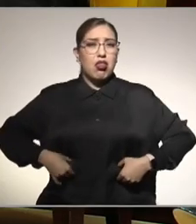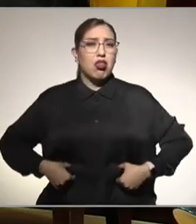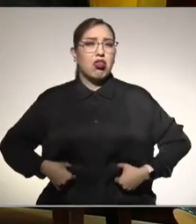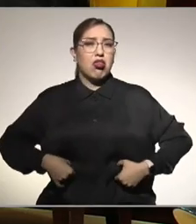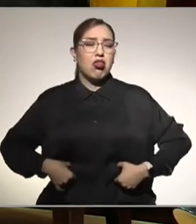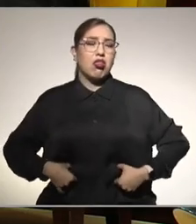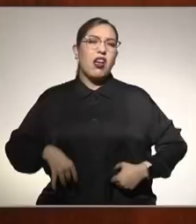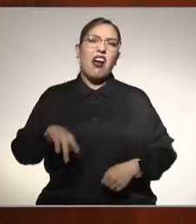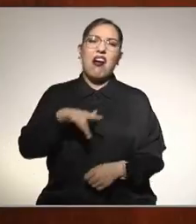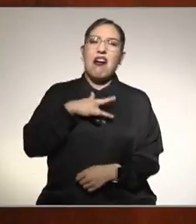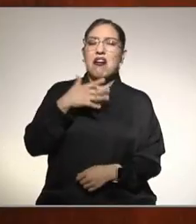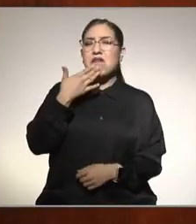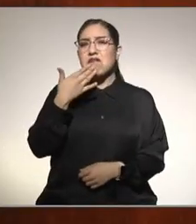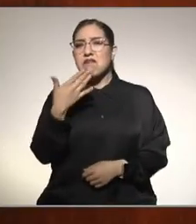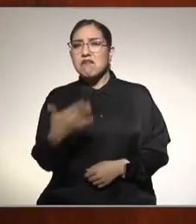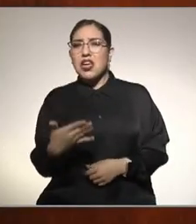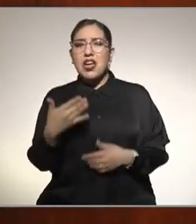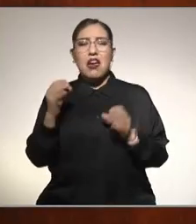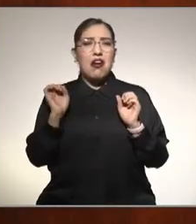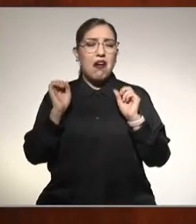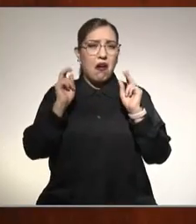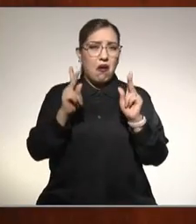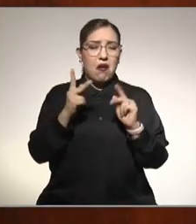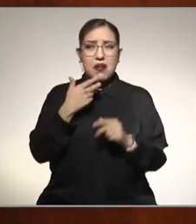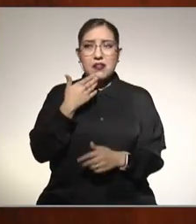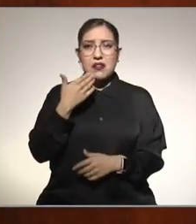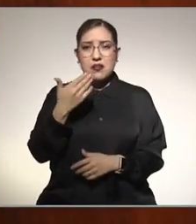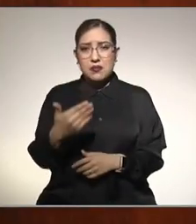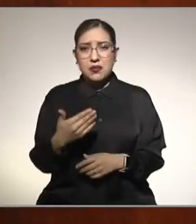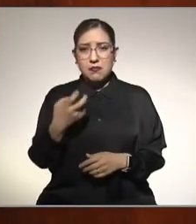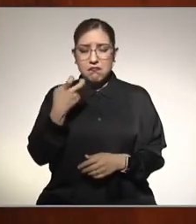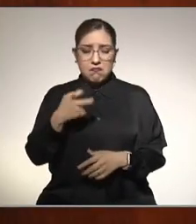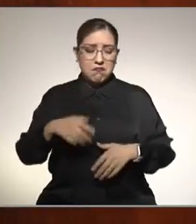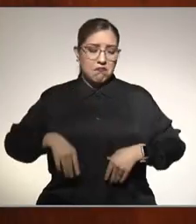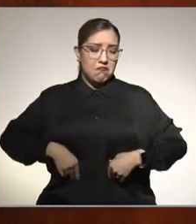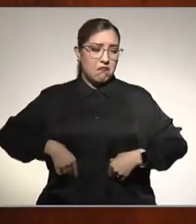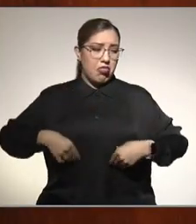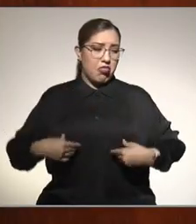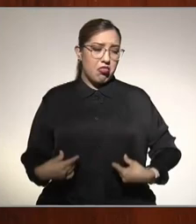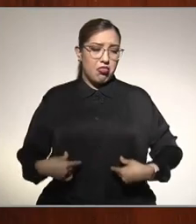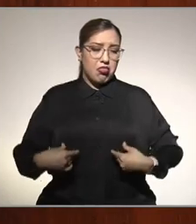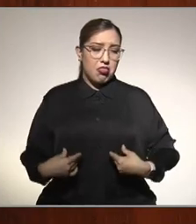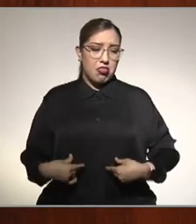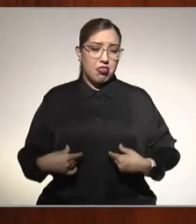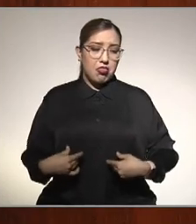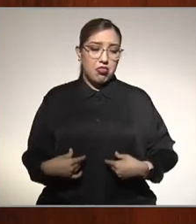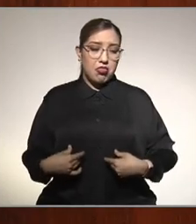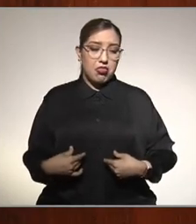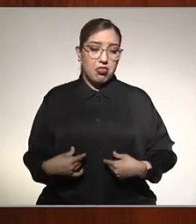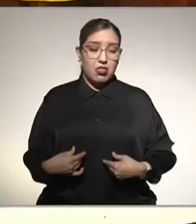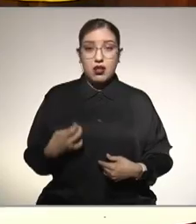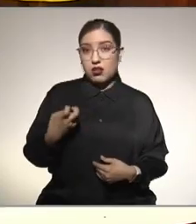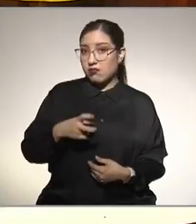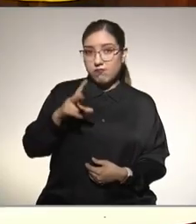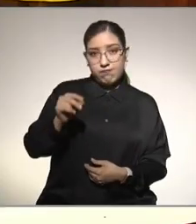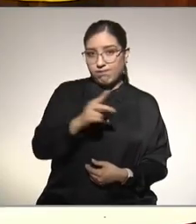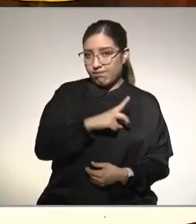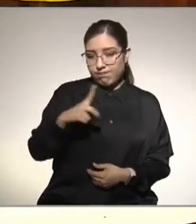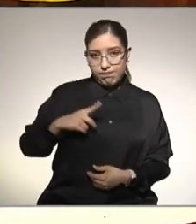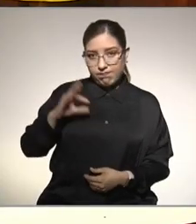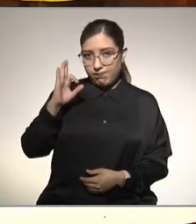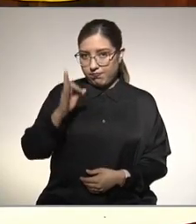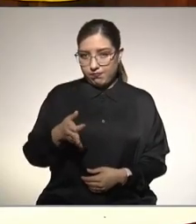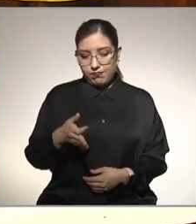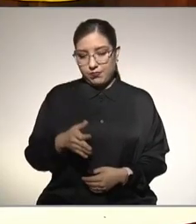bien, está bien tener una pancita, tener bien estas lonjitas y no debemos aceptarlo. Creo que ya hemos